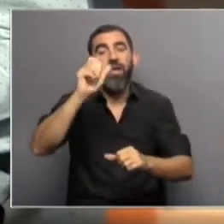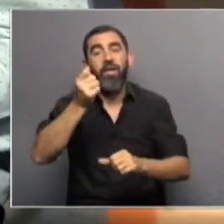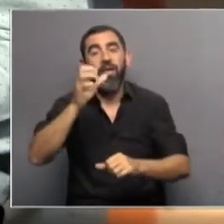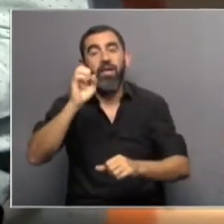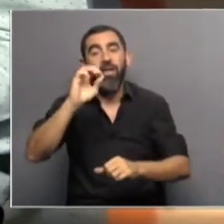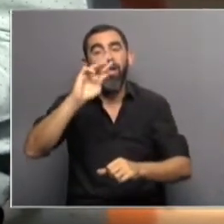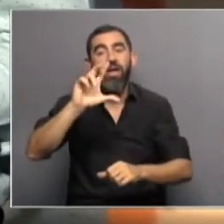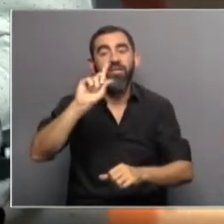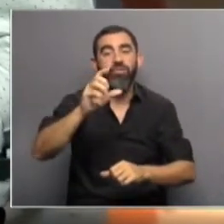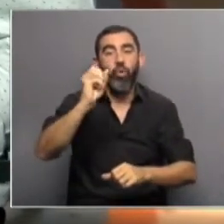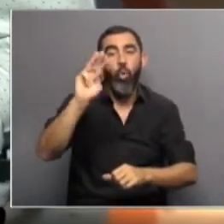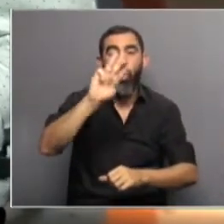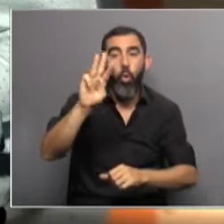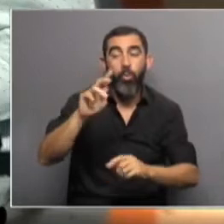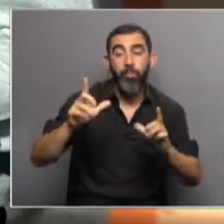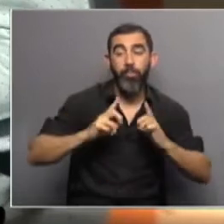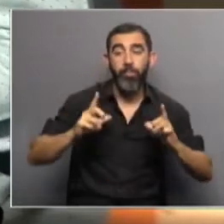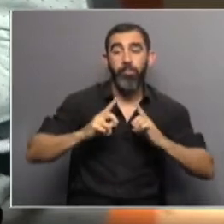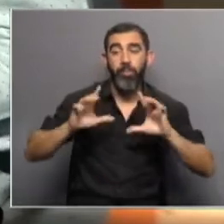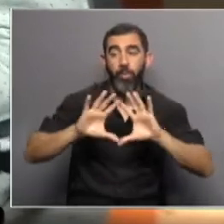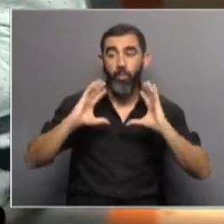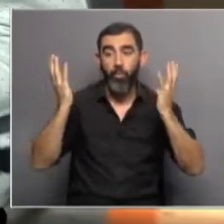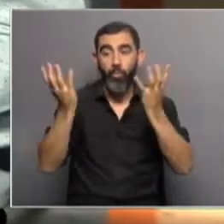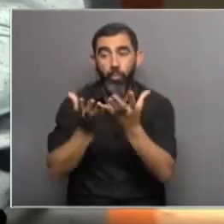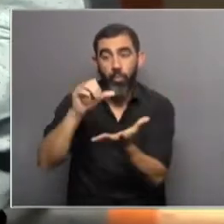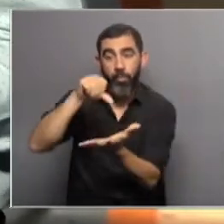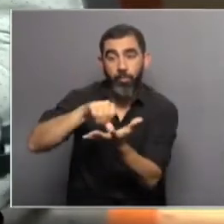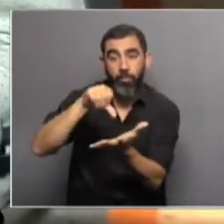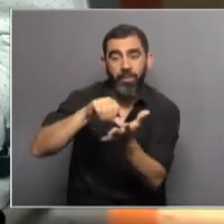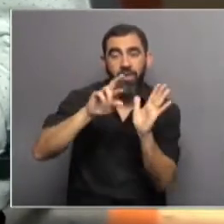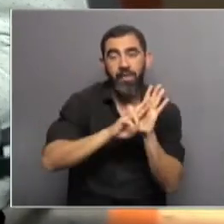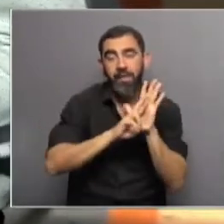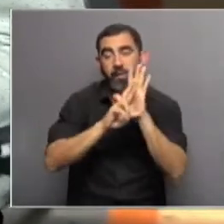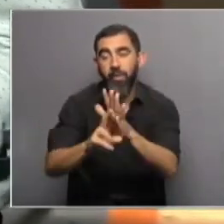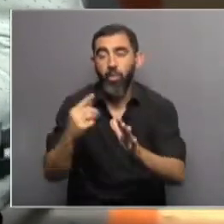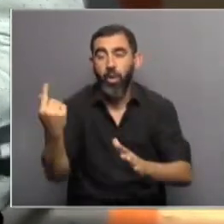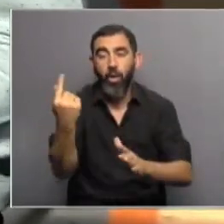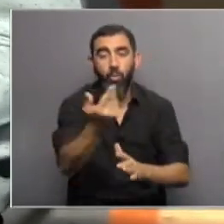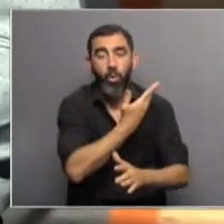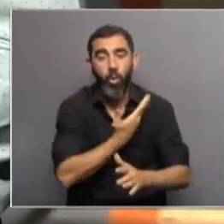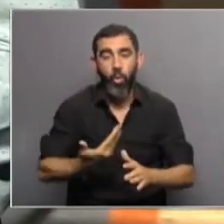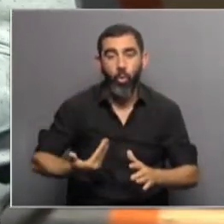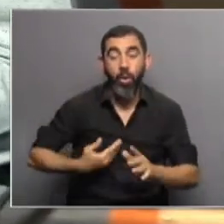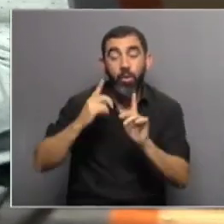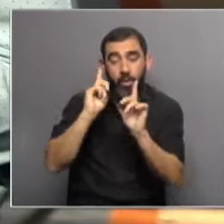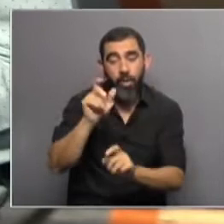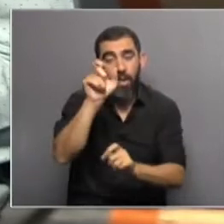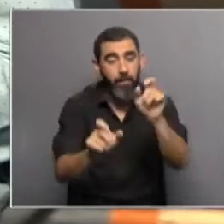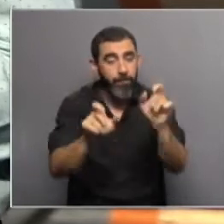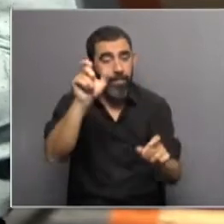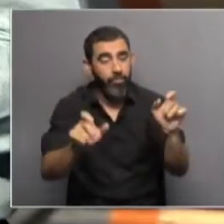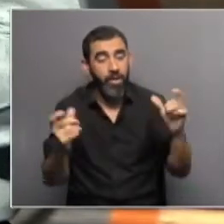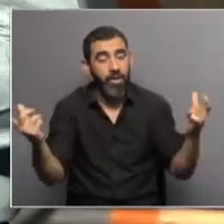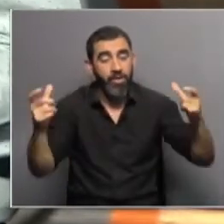singular expectativa. Todos los países del mundo, representados por sus gobiernos y la sociedad civil, están